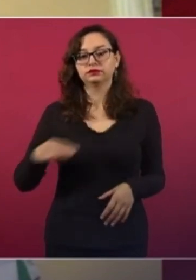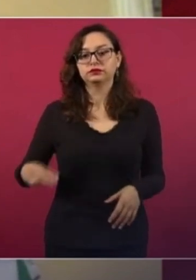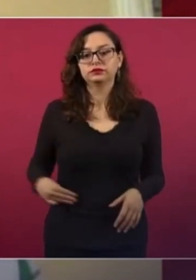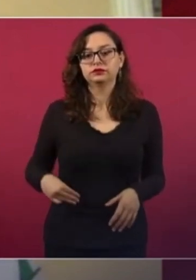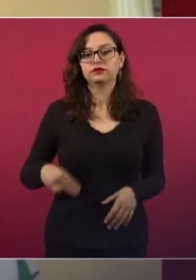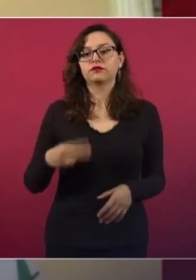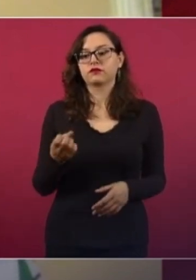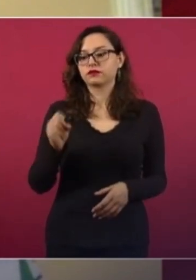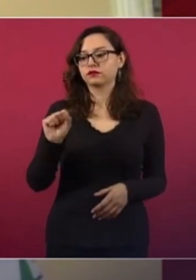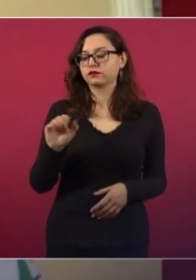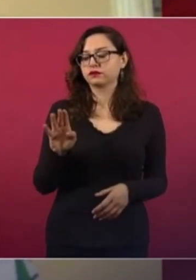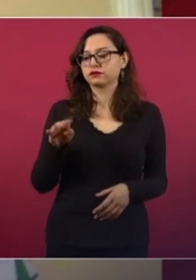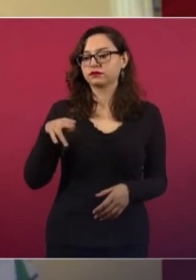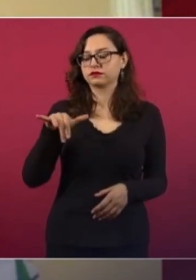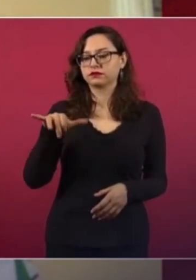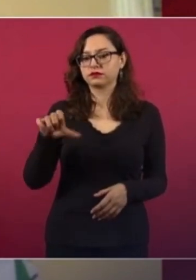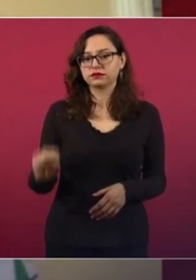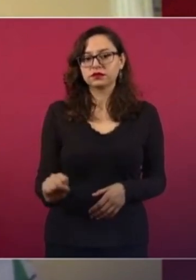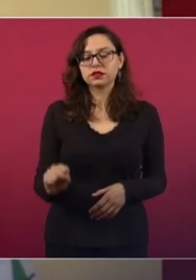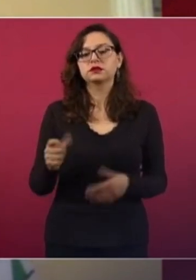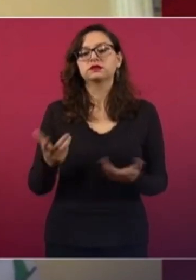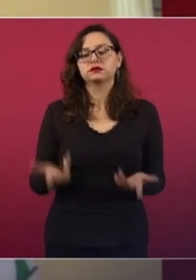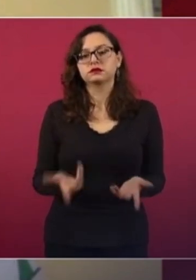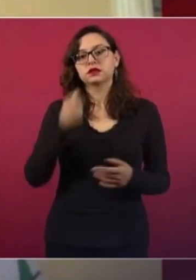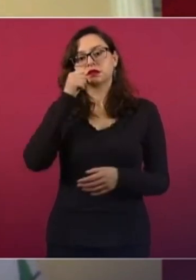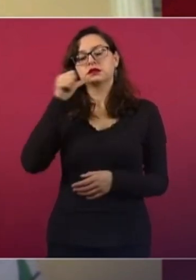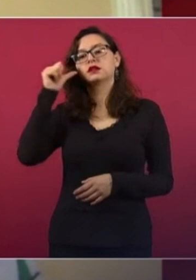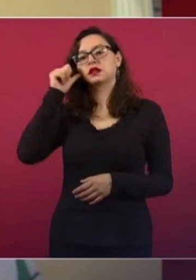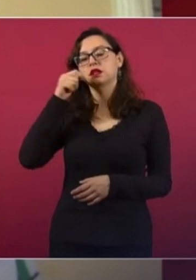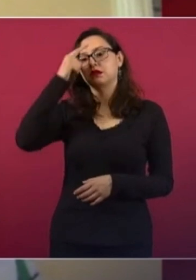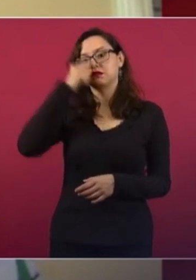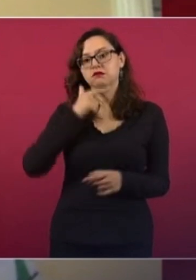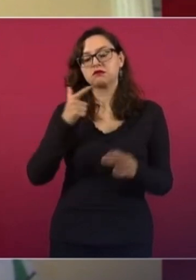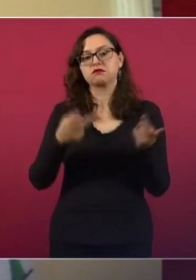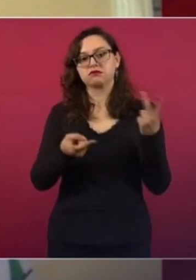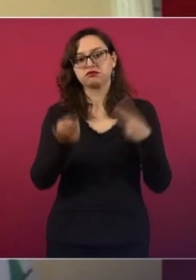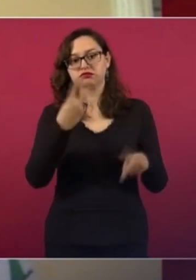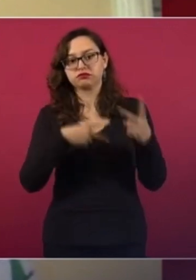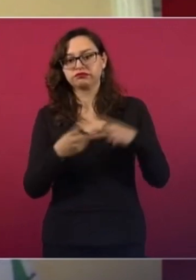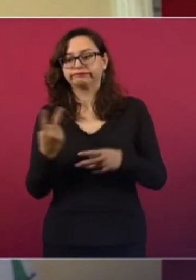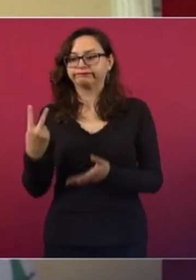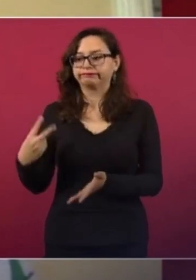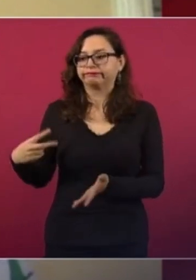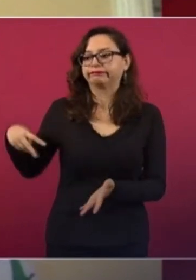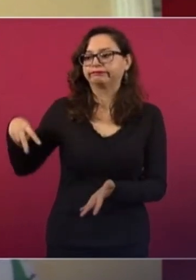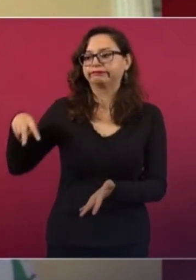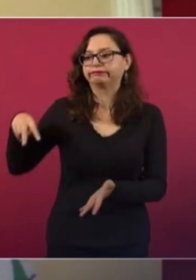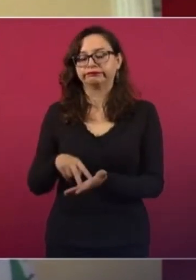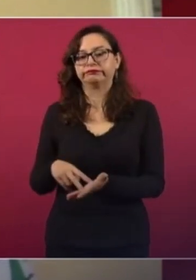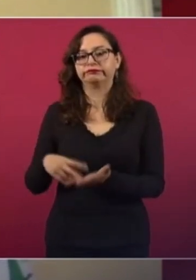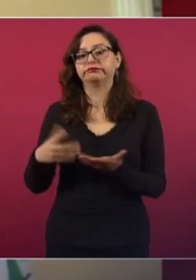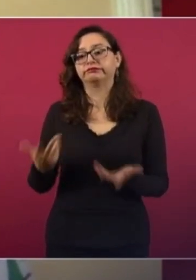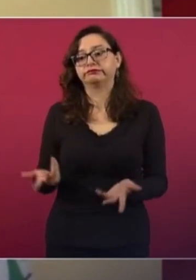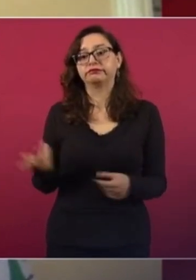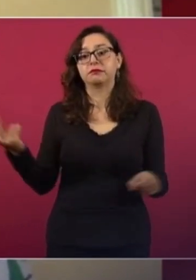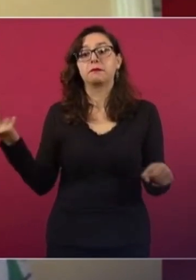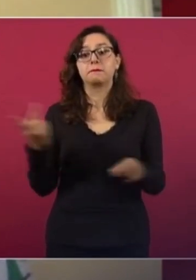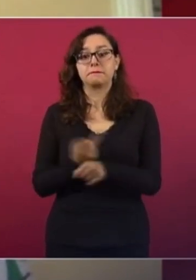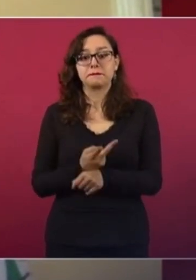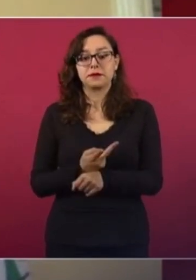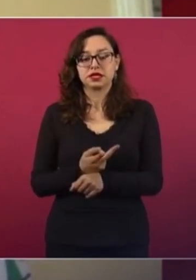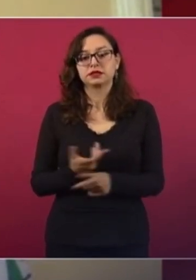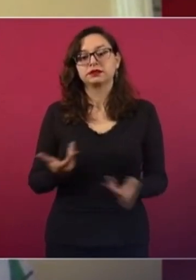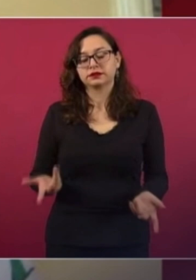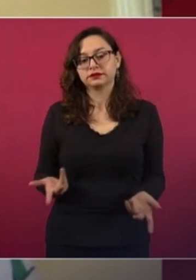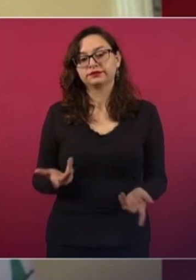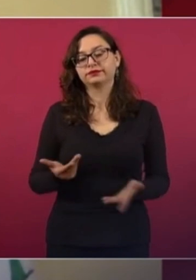Coahuila. Llegamos ayer por la noche, después de que nos enteramos que a las 13.35